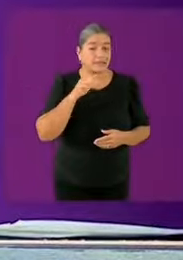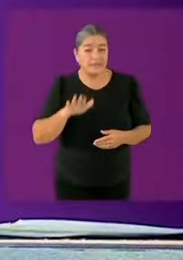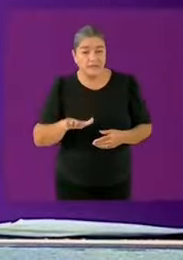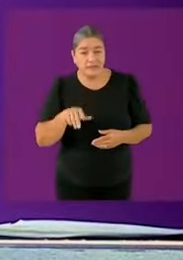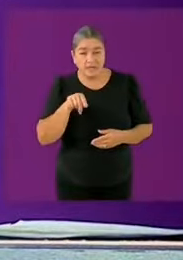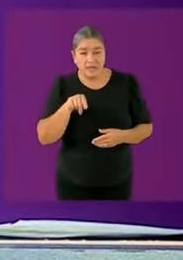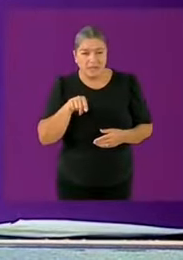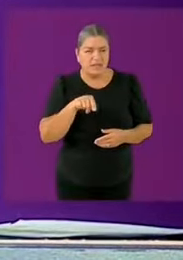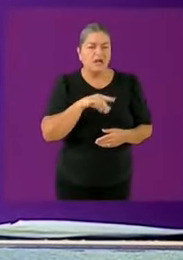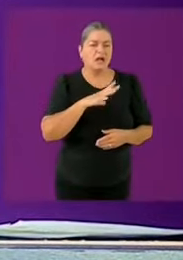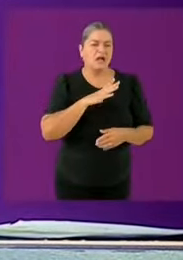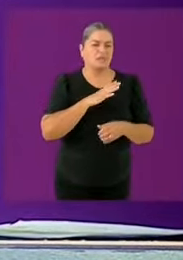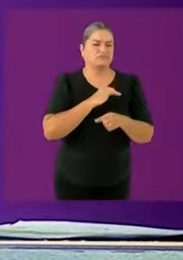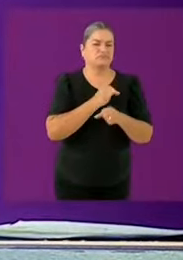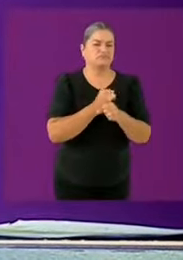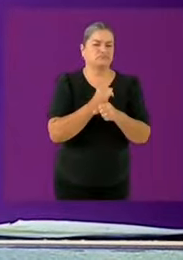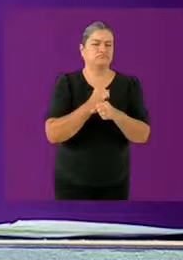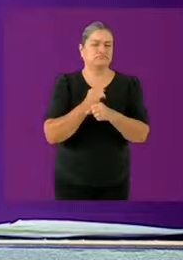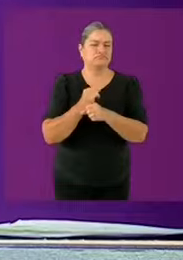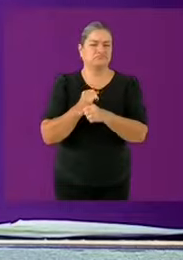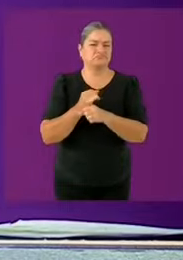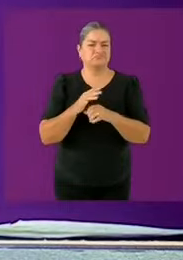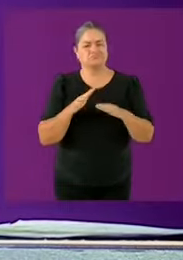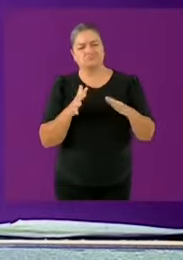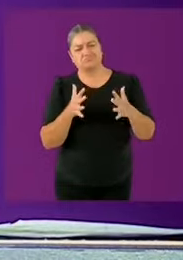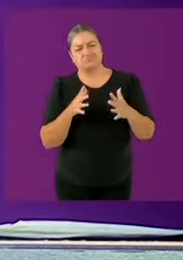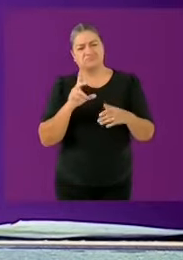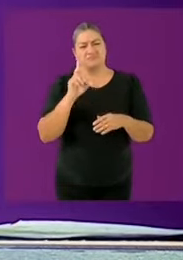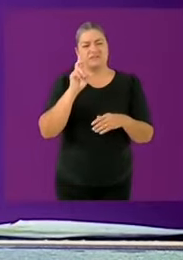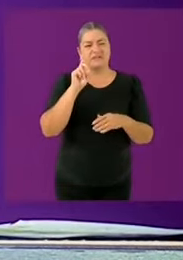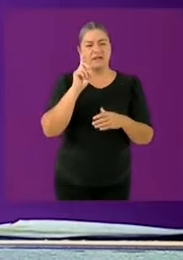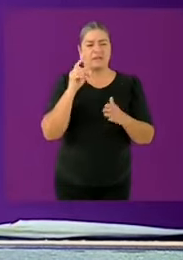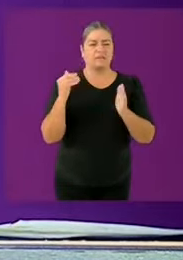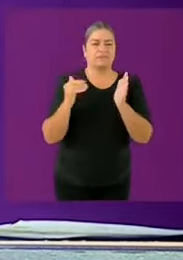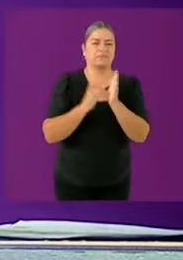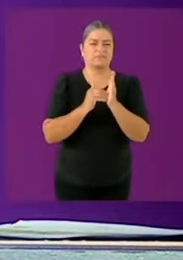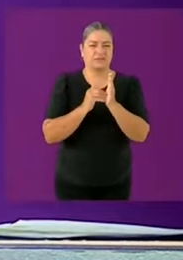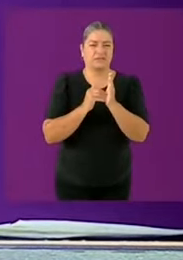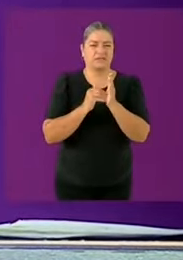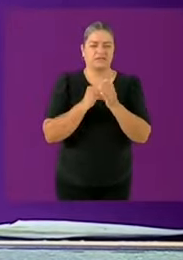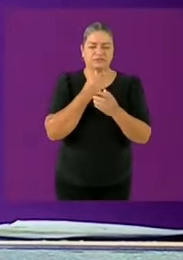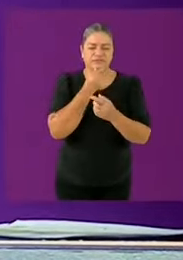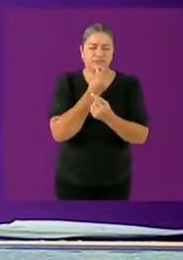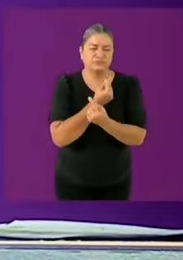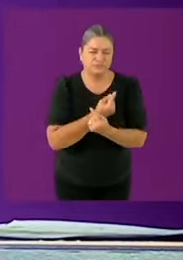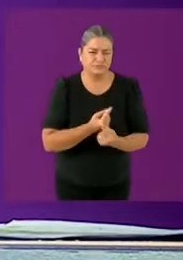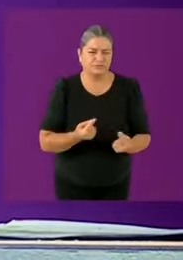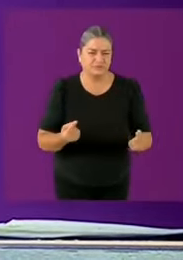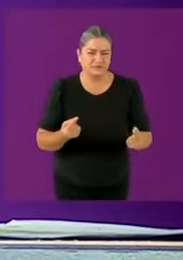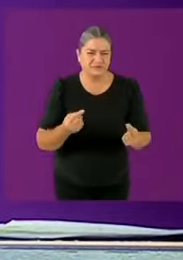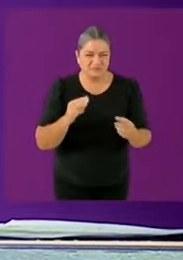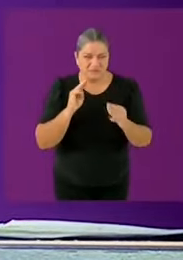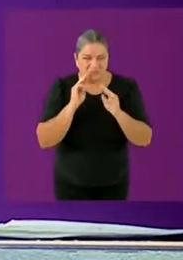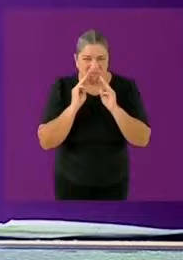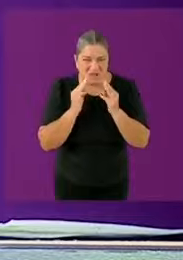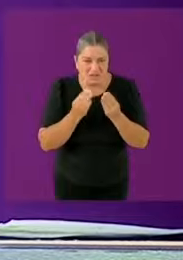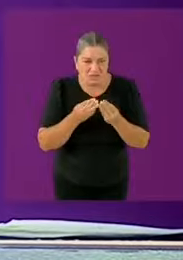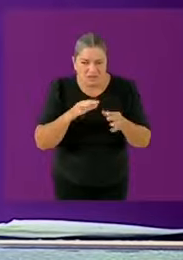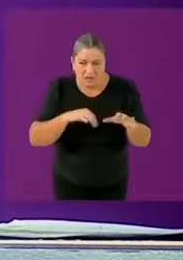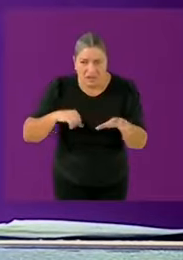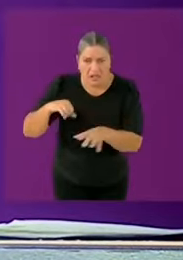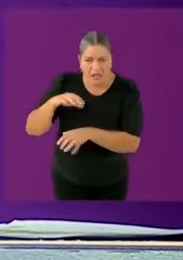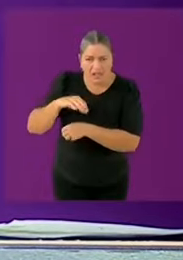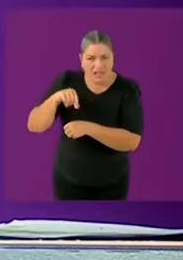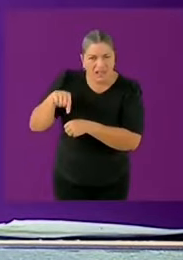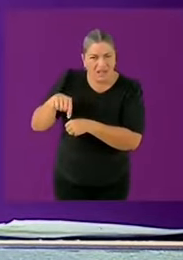mil menores habrían sido ya cooptados por la delincuencia organizada hay diversas organizaciones y estudios también que soportan